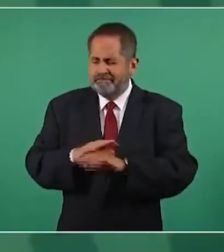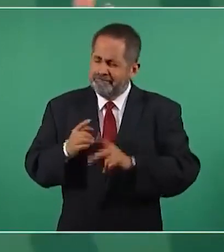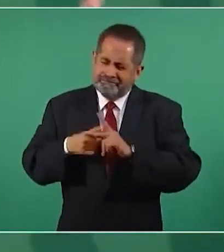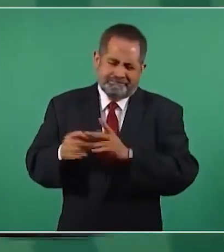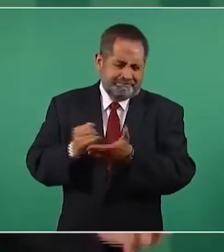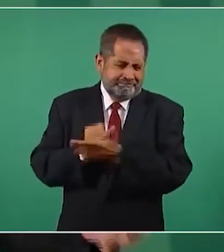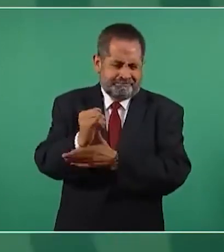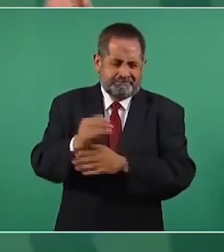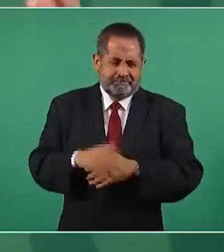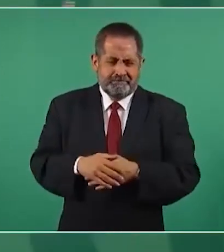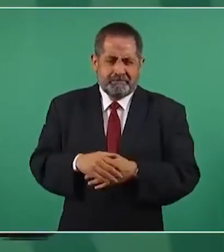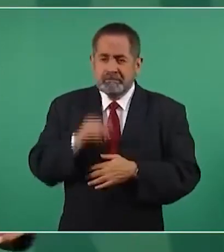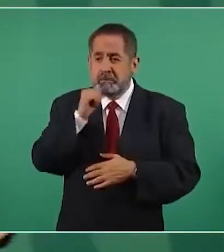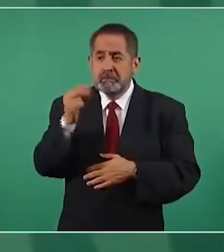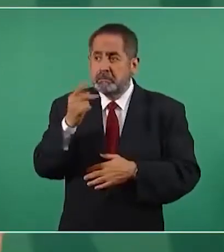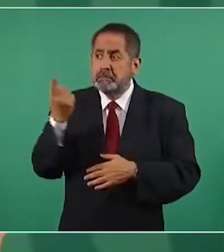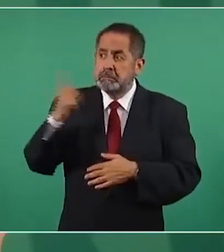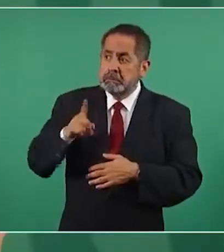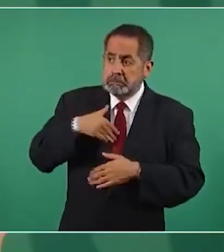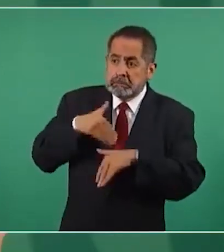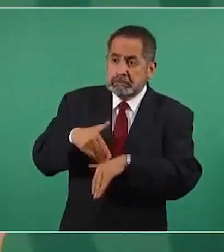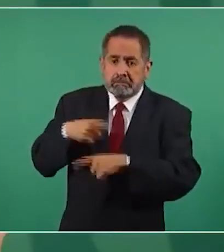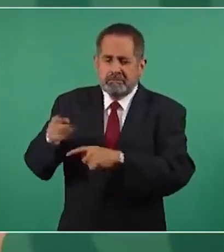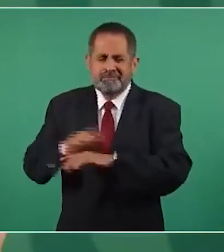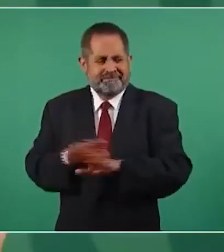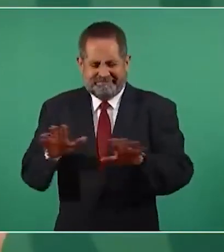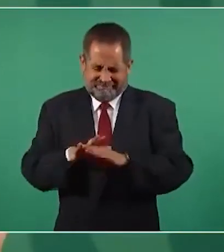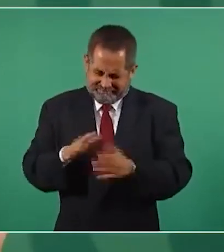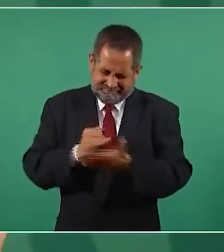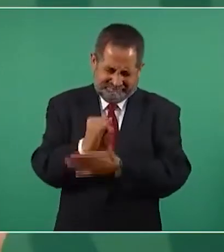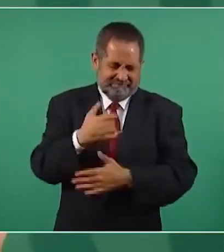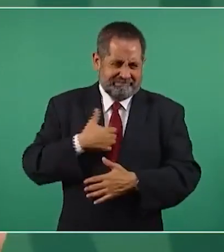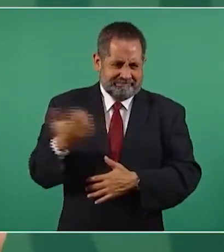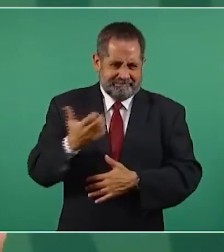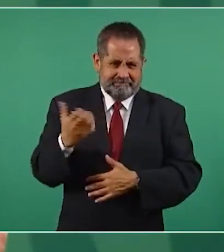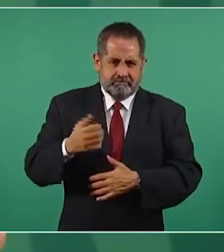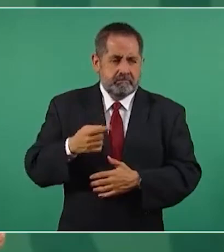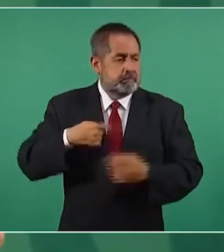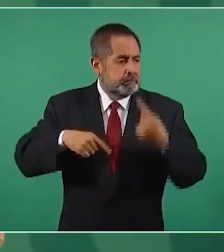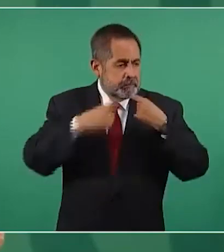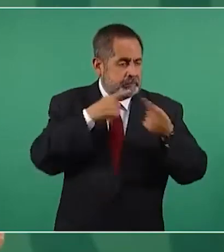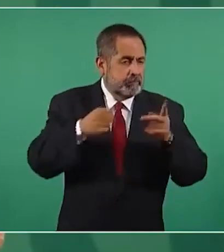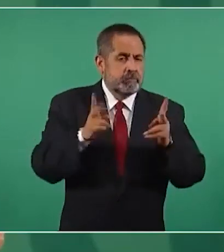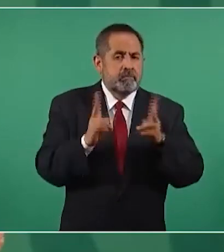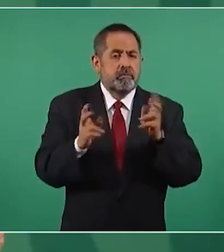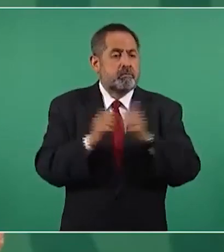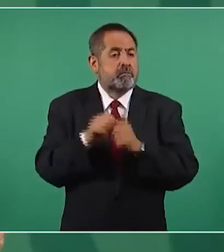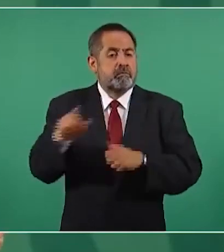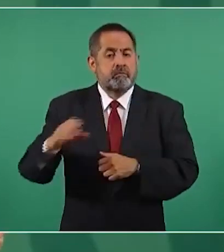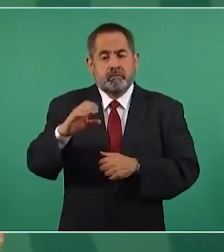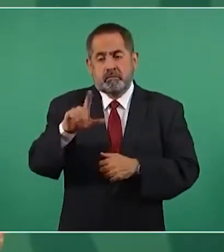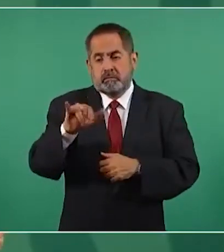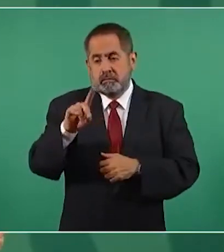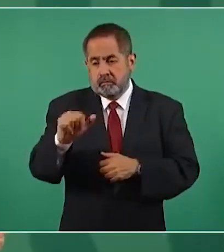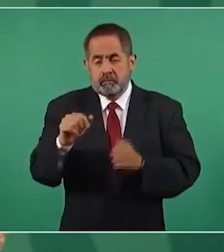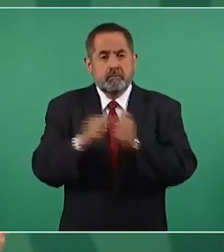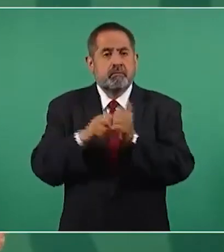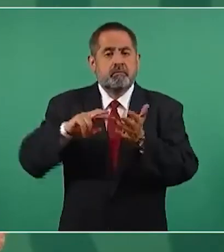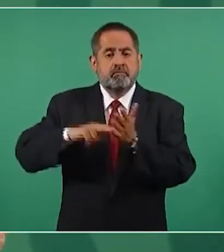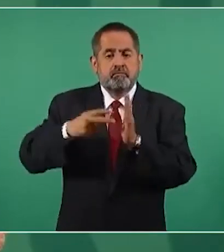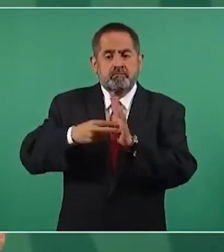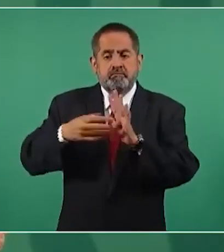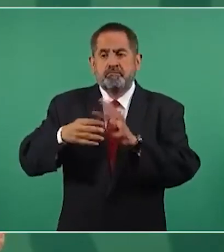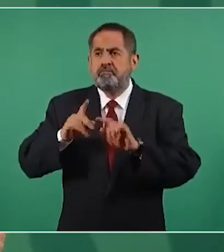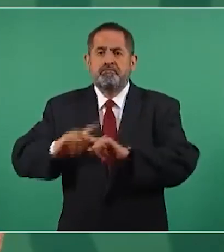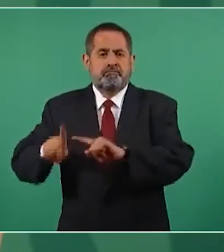van a empezar a ponerse de acuerdo con Claudia, con los ingenieros